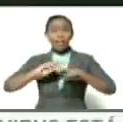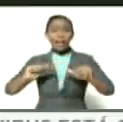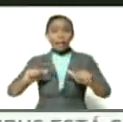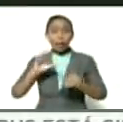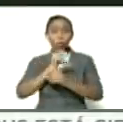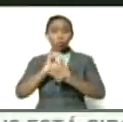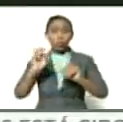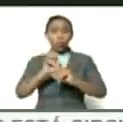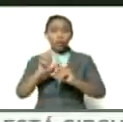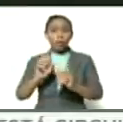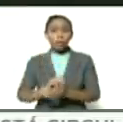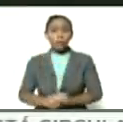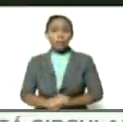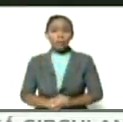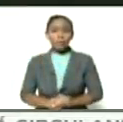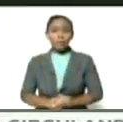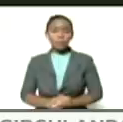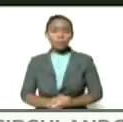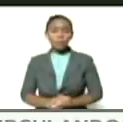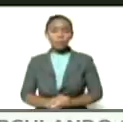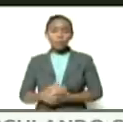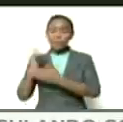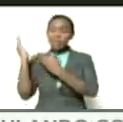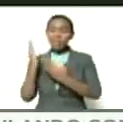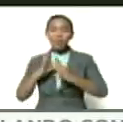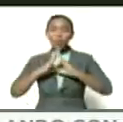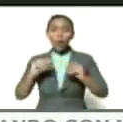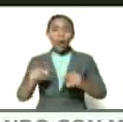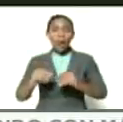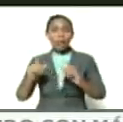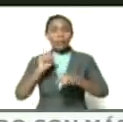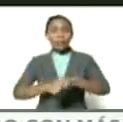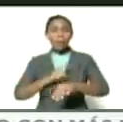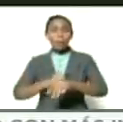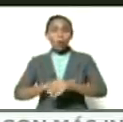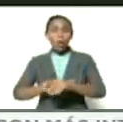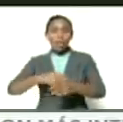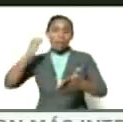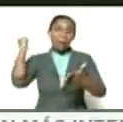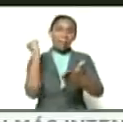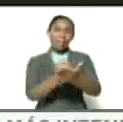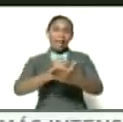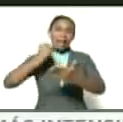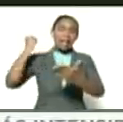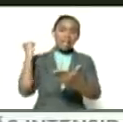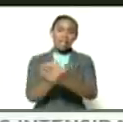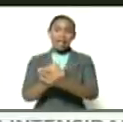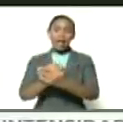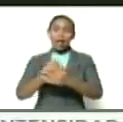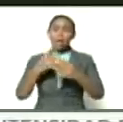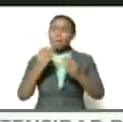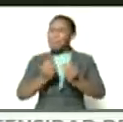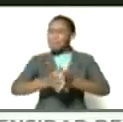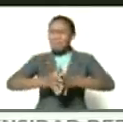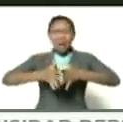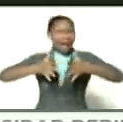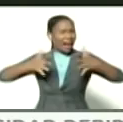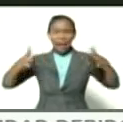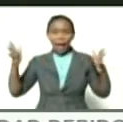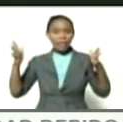culturas, y vino toda la época de la matanza, del genocidio más grande,